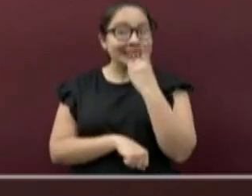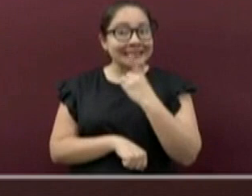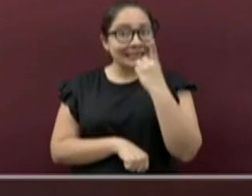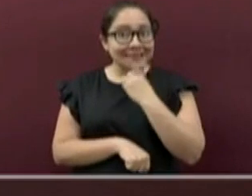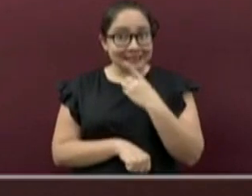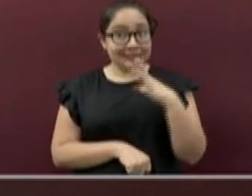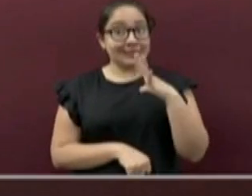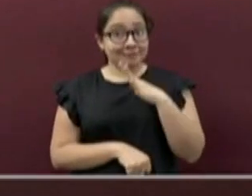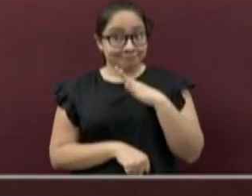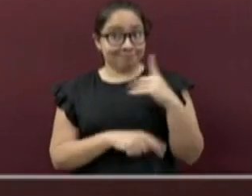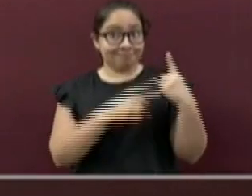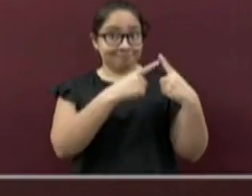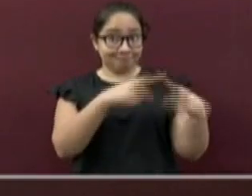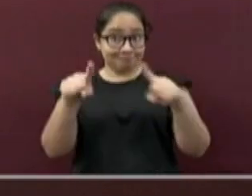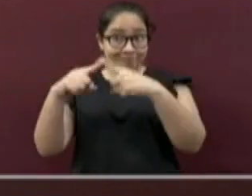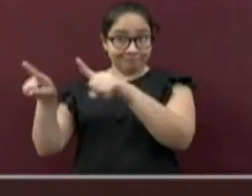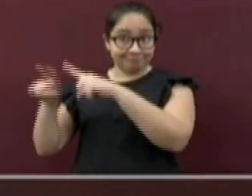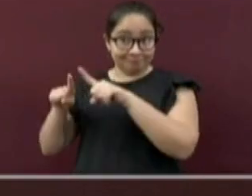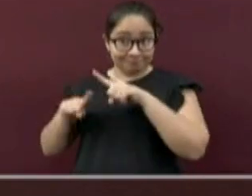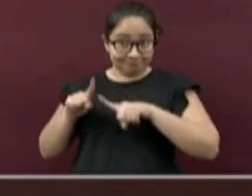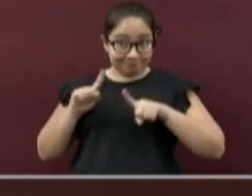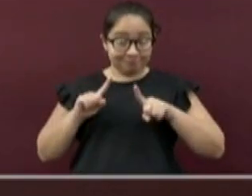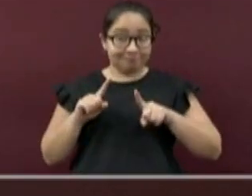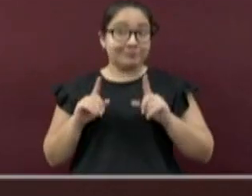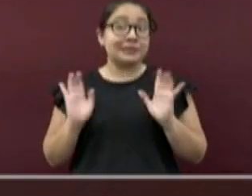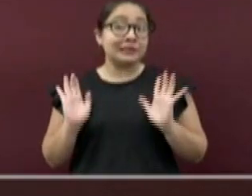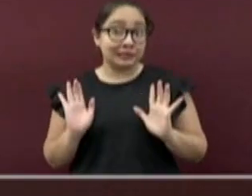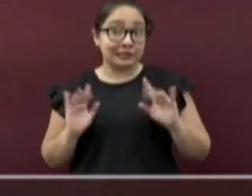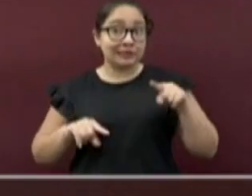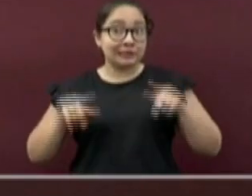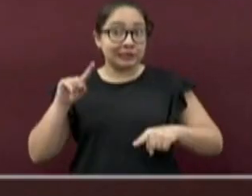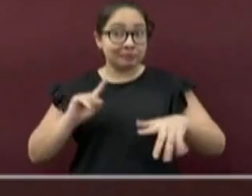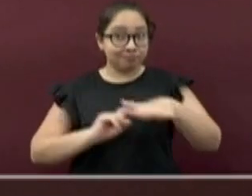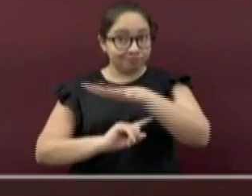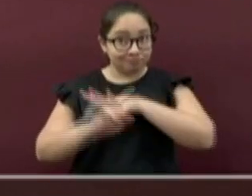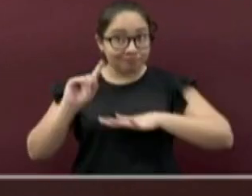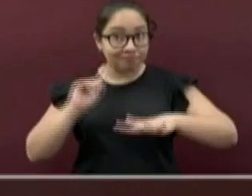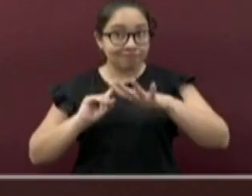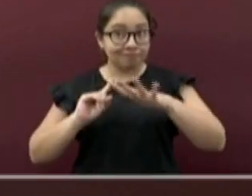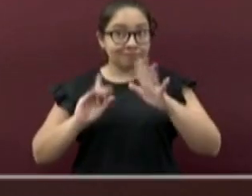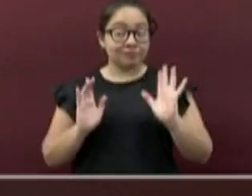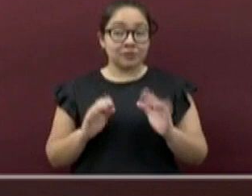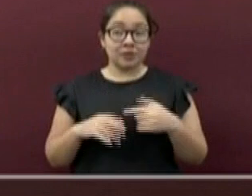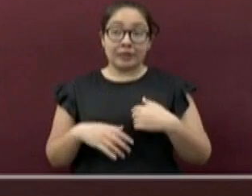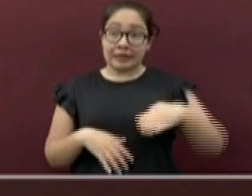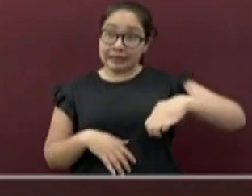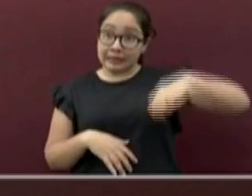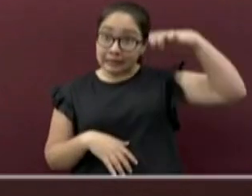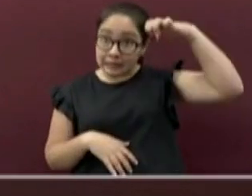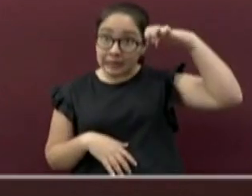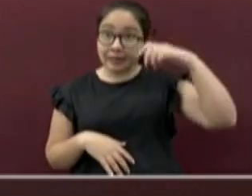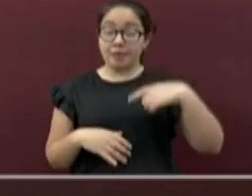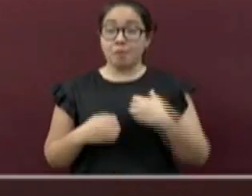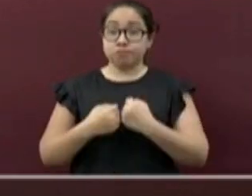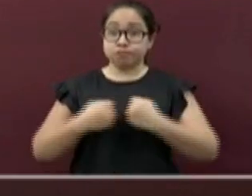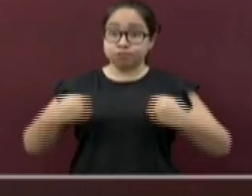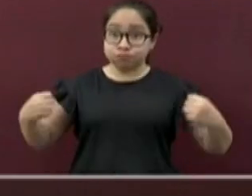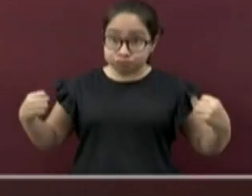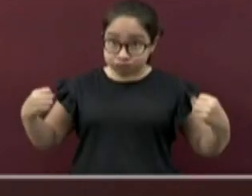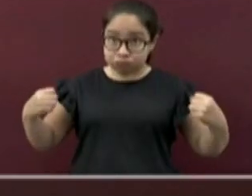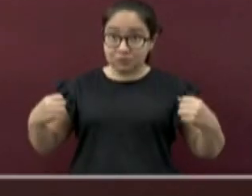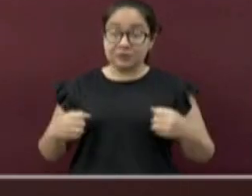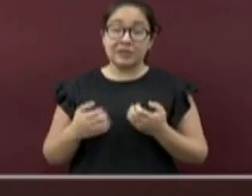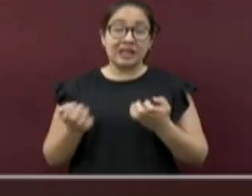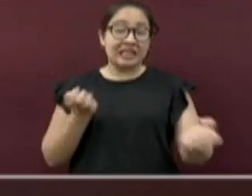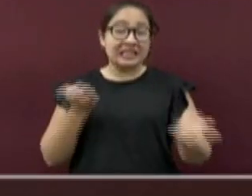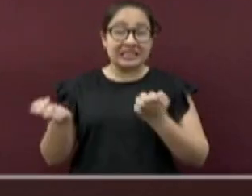diversos factores entre los que se encuentran la edad, la obesidad, el sedentarismo,